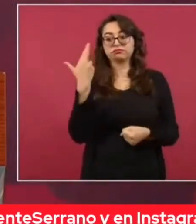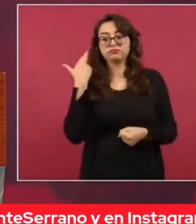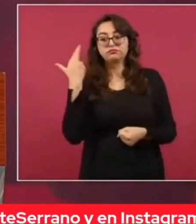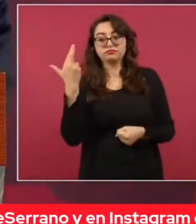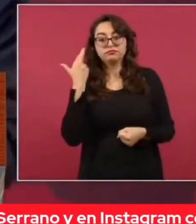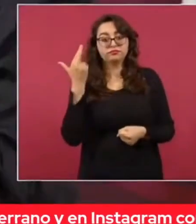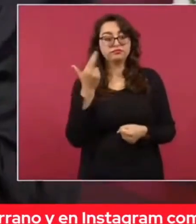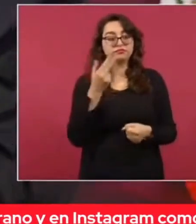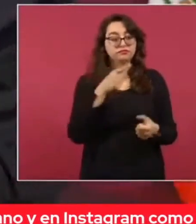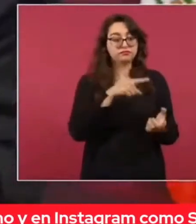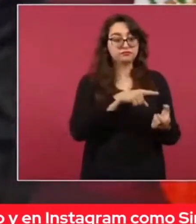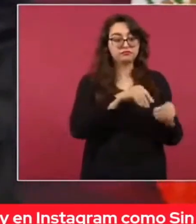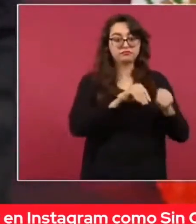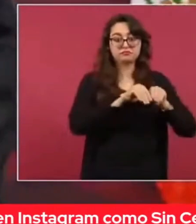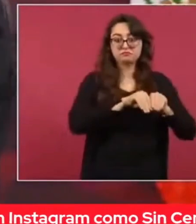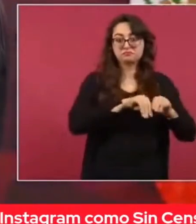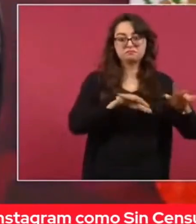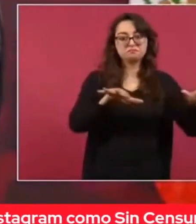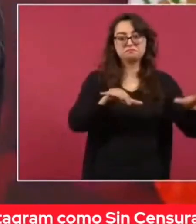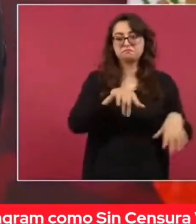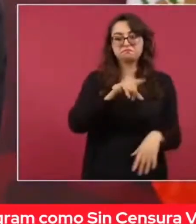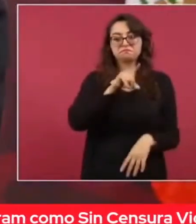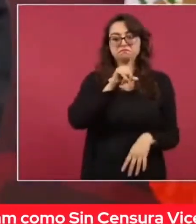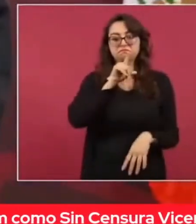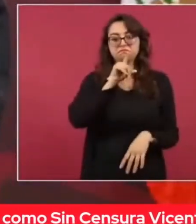amafiados.